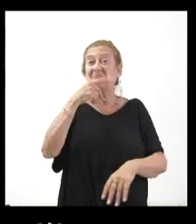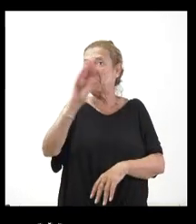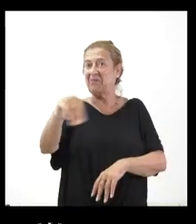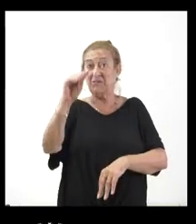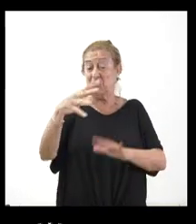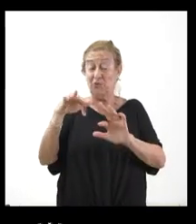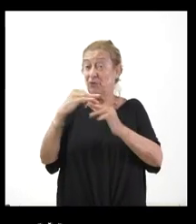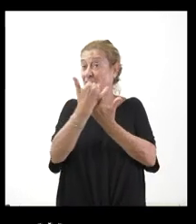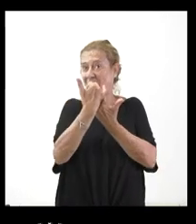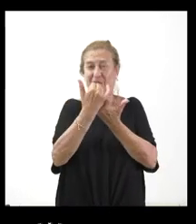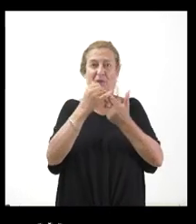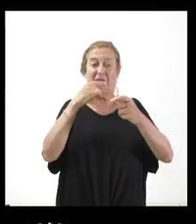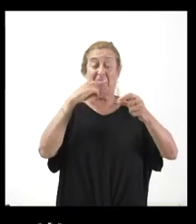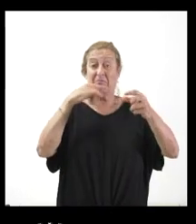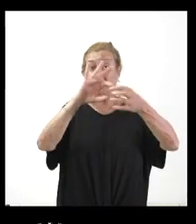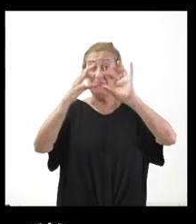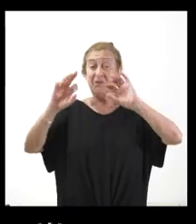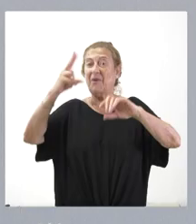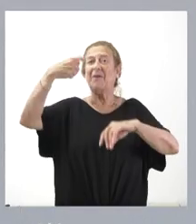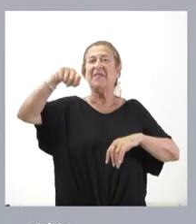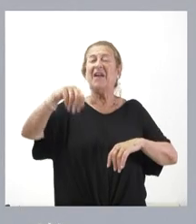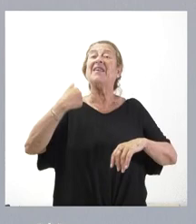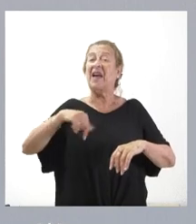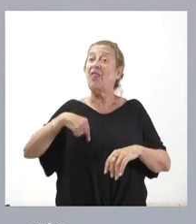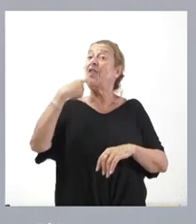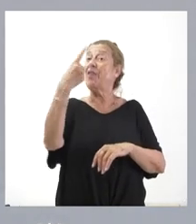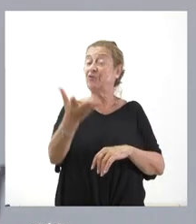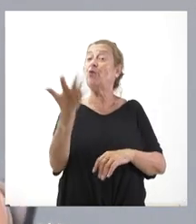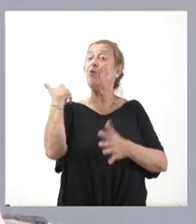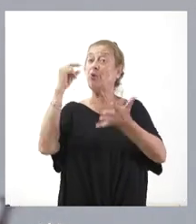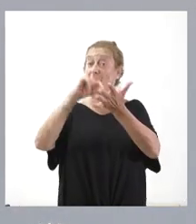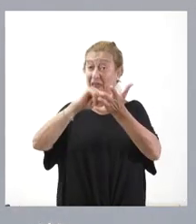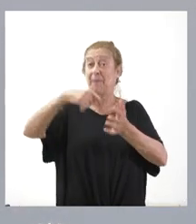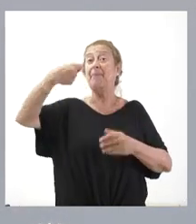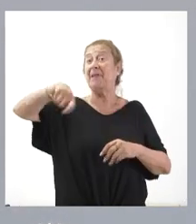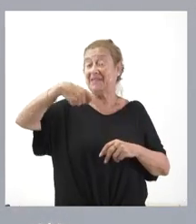organograma de la vicepresidencia. Lo dijo el otro día el presidente.